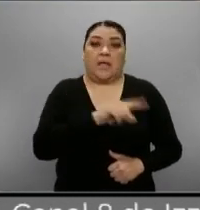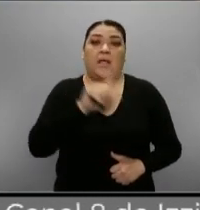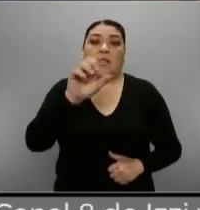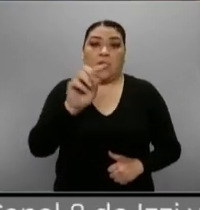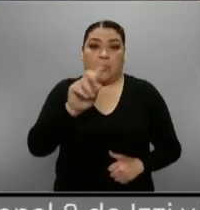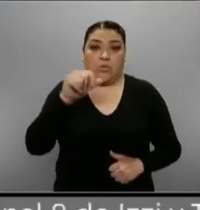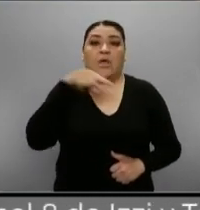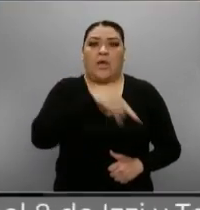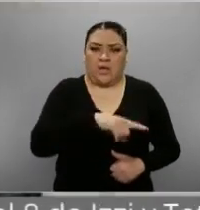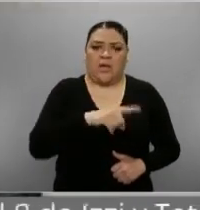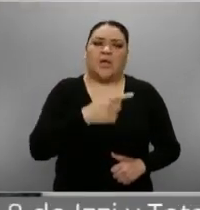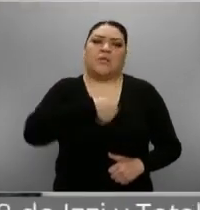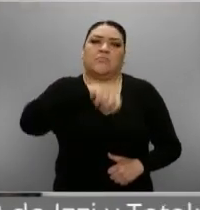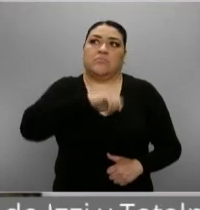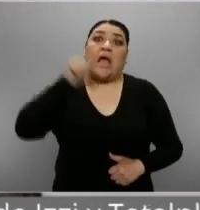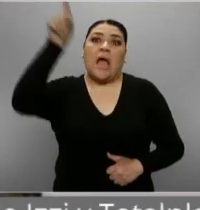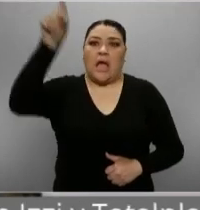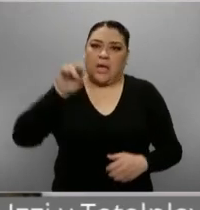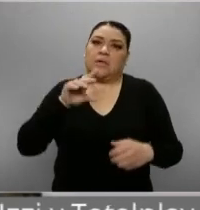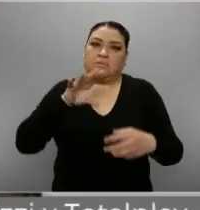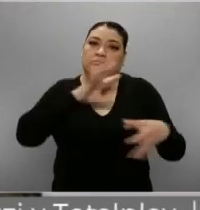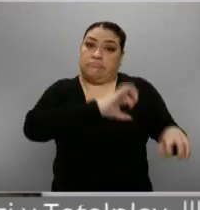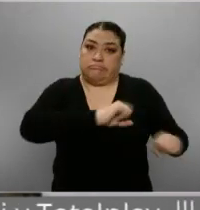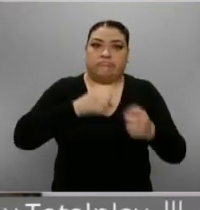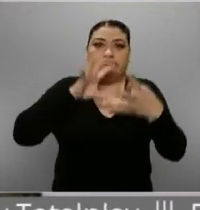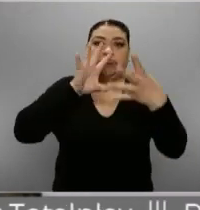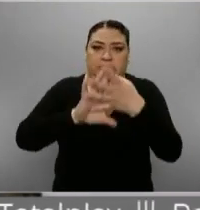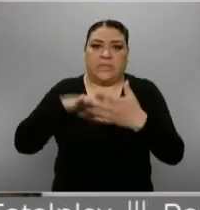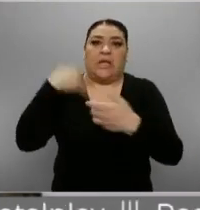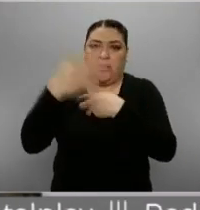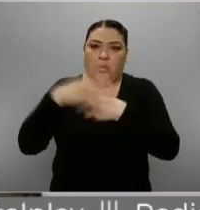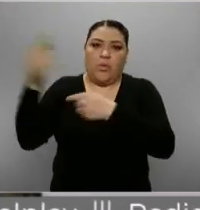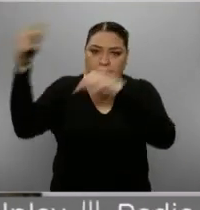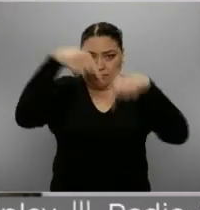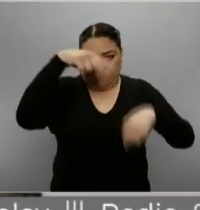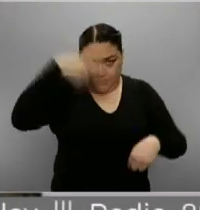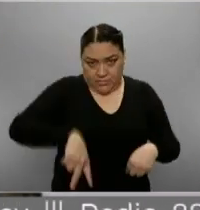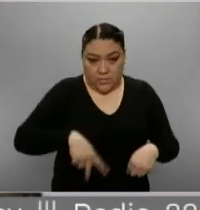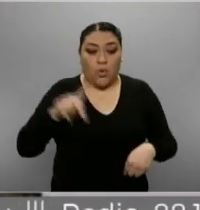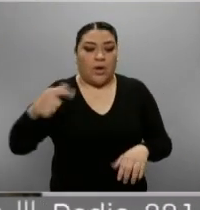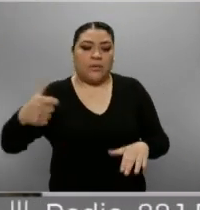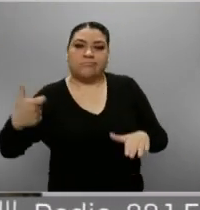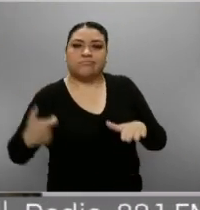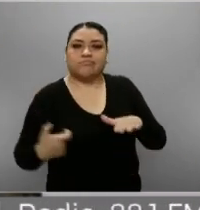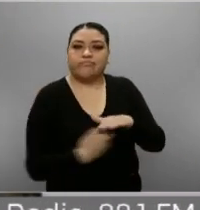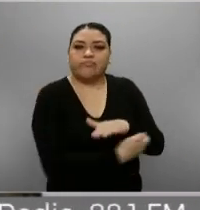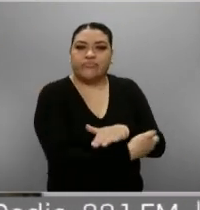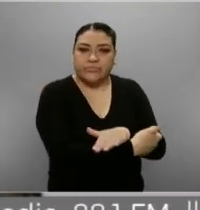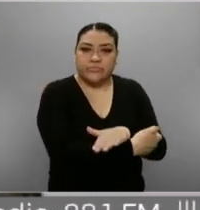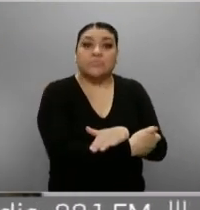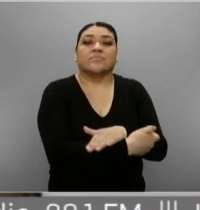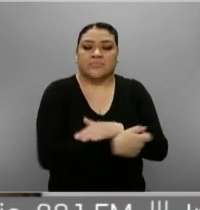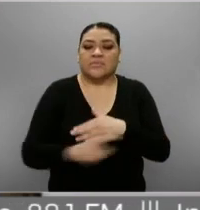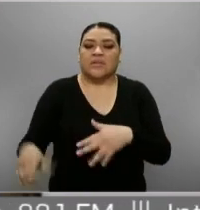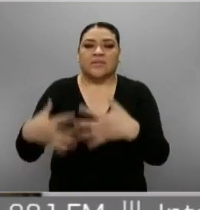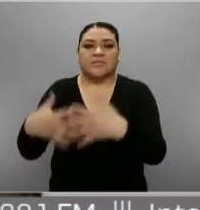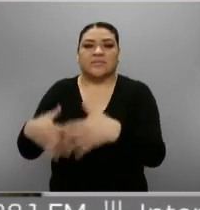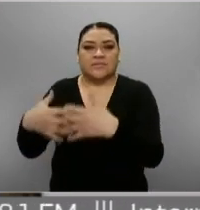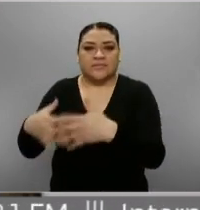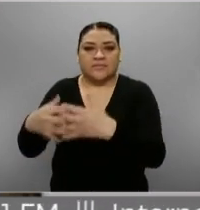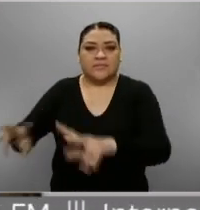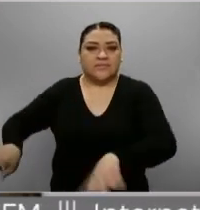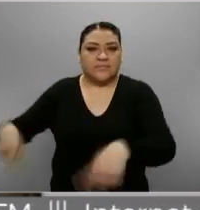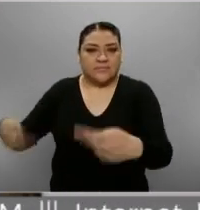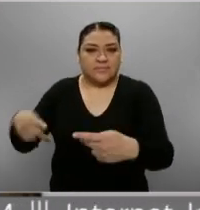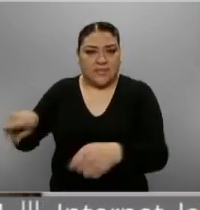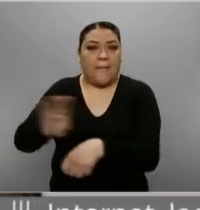en España y sujeto a un proceso de extradición, recibió dinero de la petrolera de la transnacional brasileña